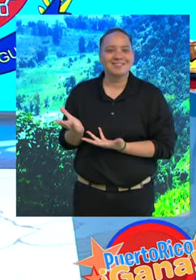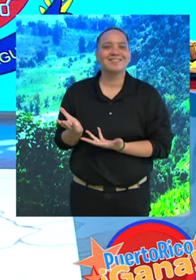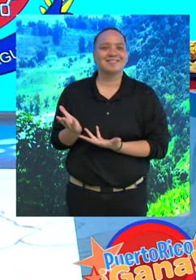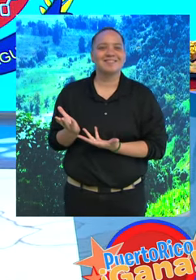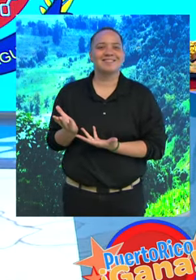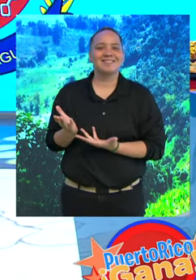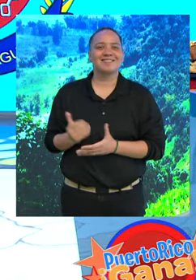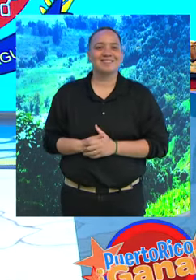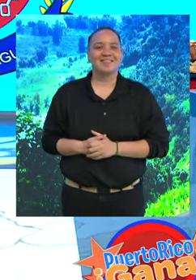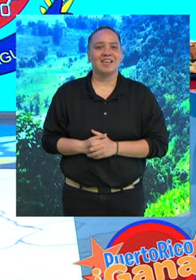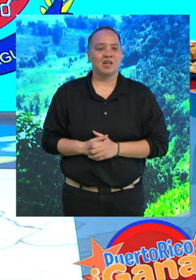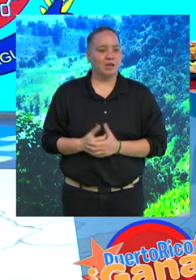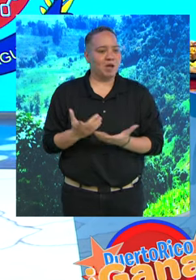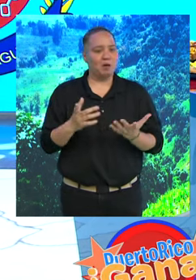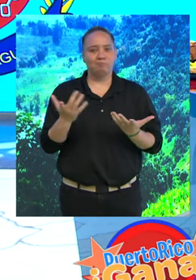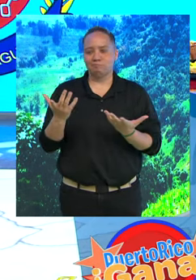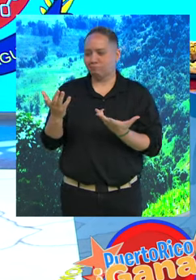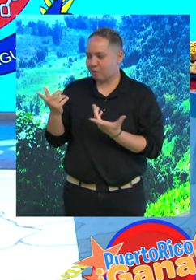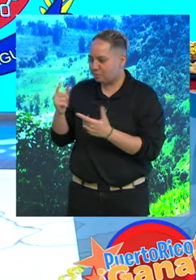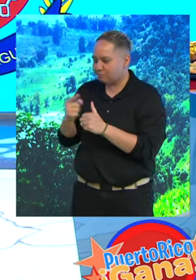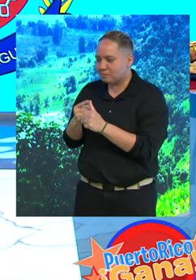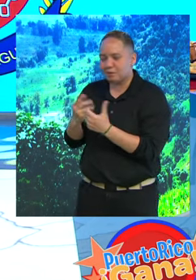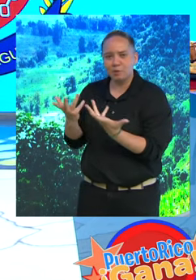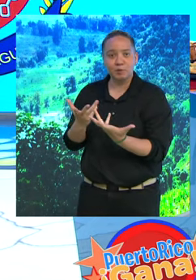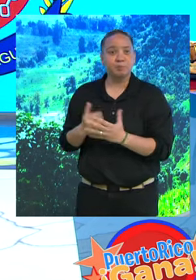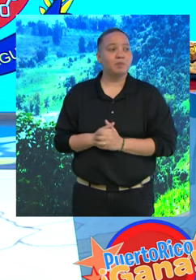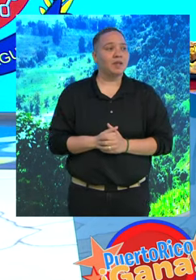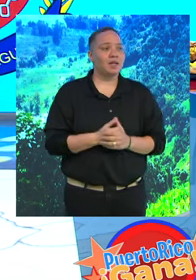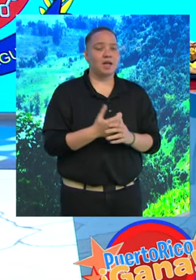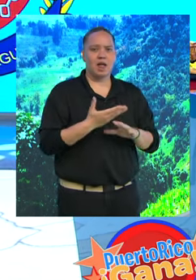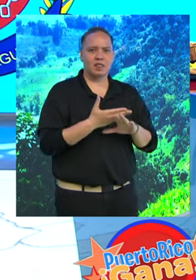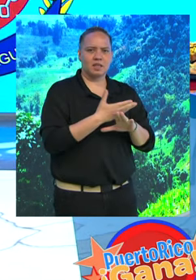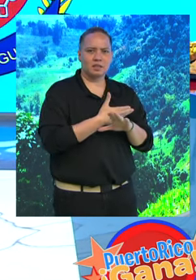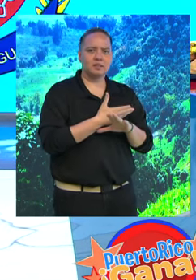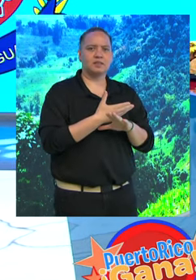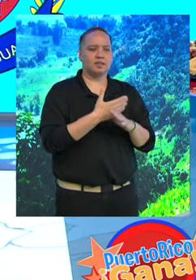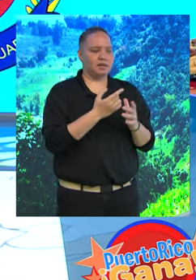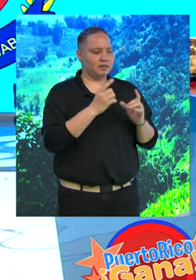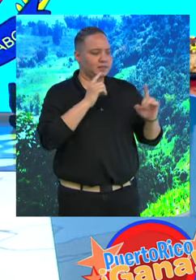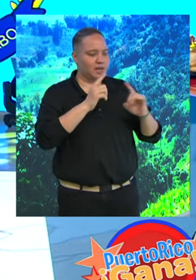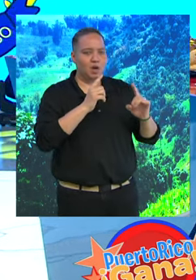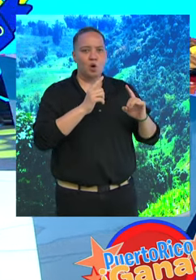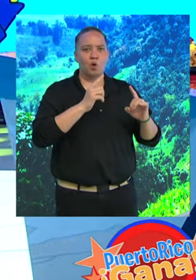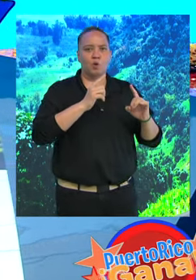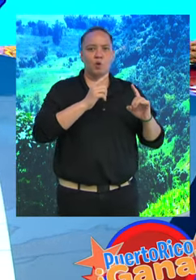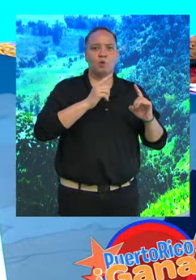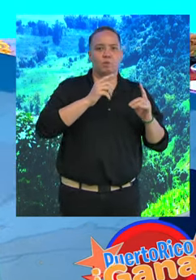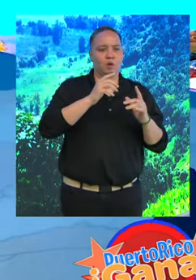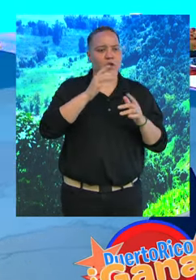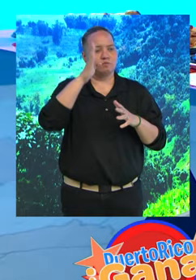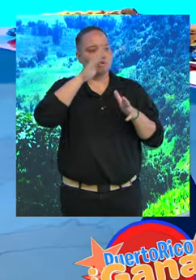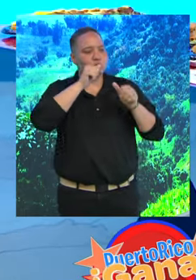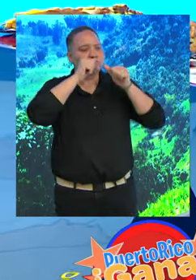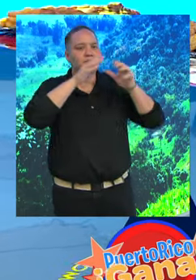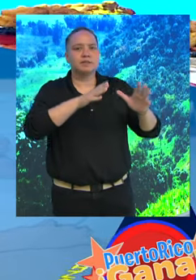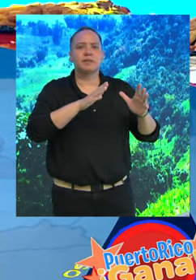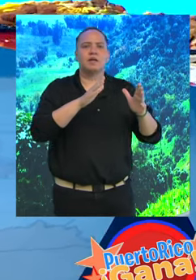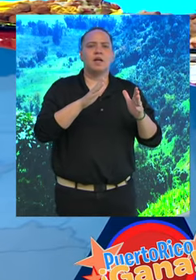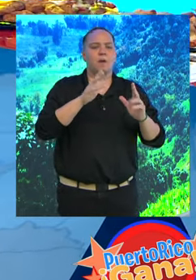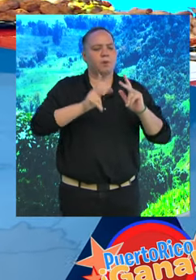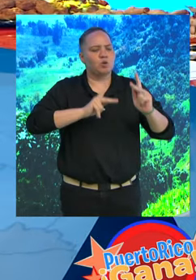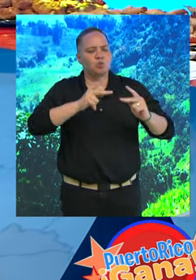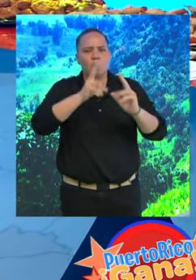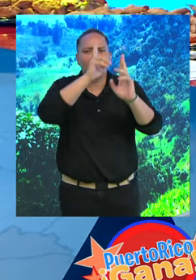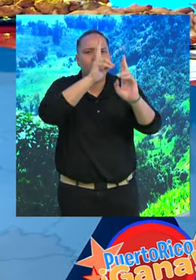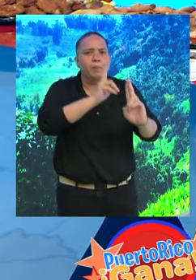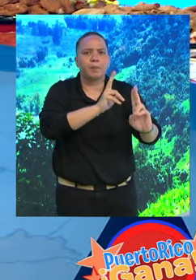cuénteme qué trajimos aquí primero. Antes de entrar, ver en lo que es el diálogo de por qué Nahuabo es un pueblo bendecido, por estas cosas, por esta gente humilde. Así